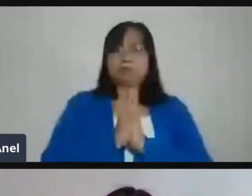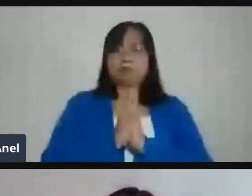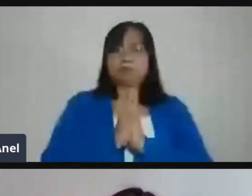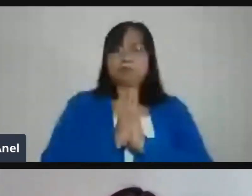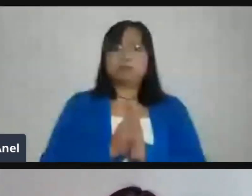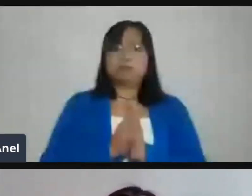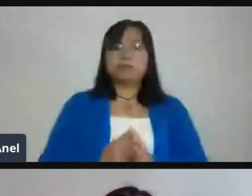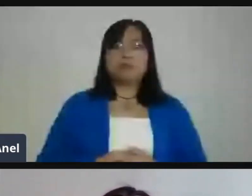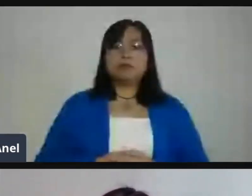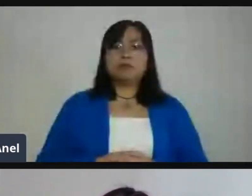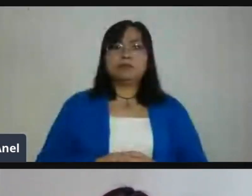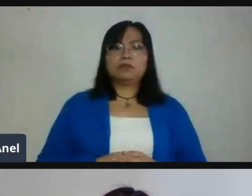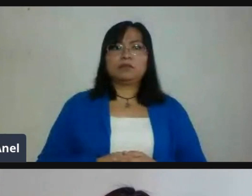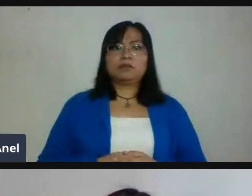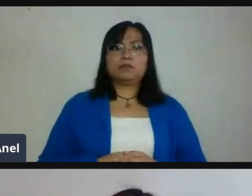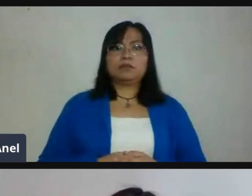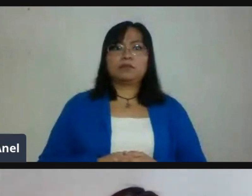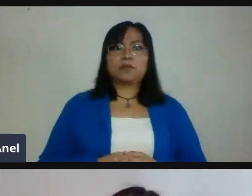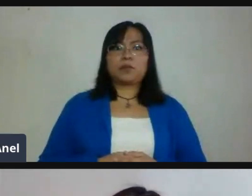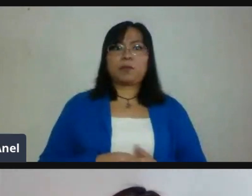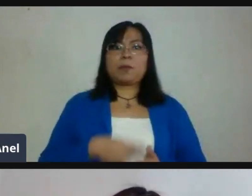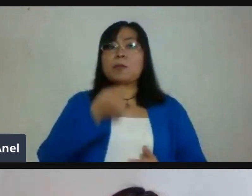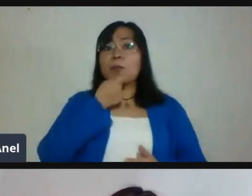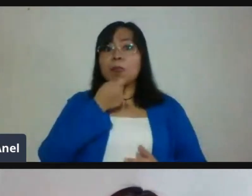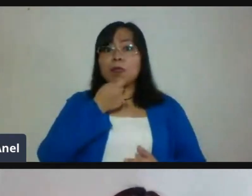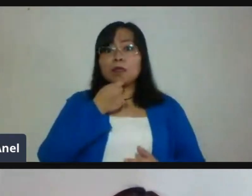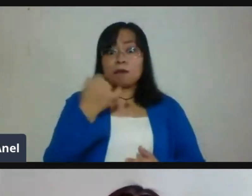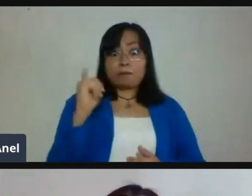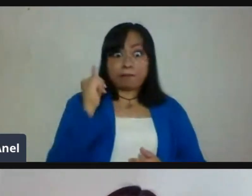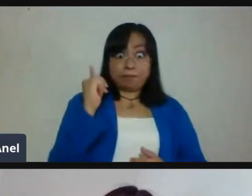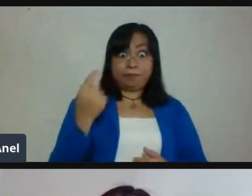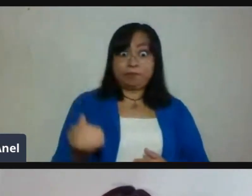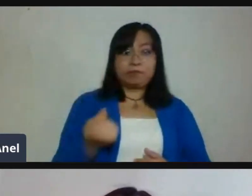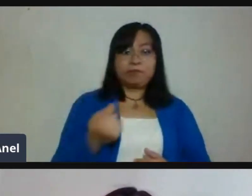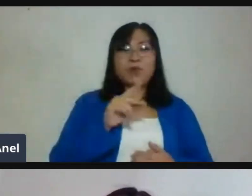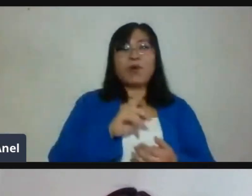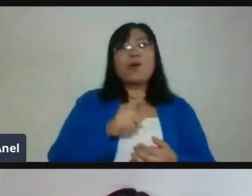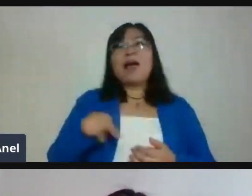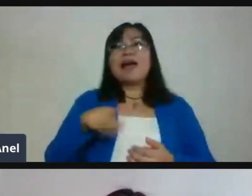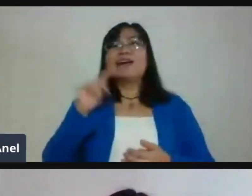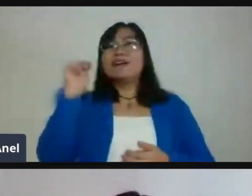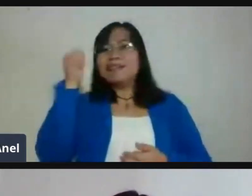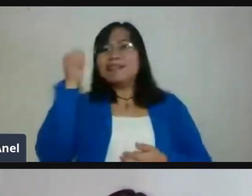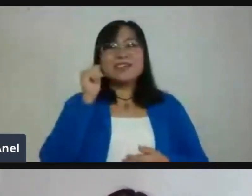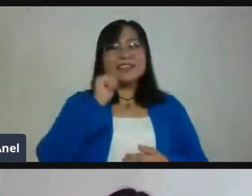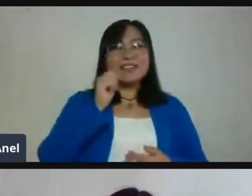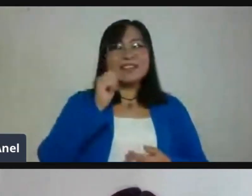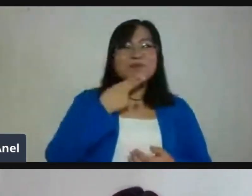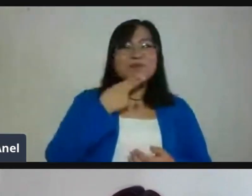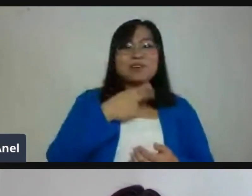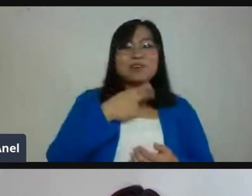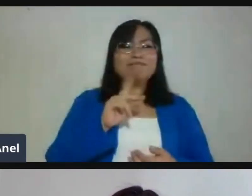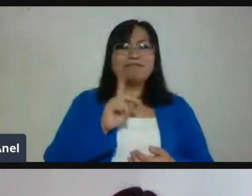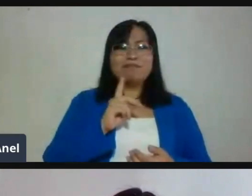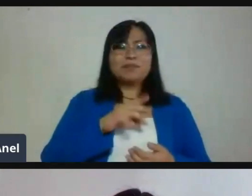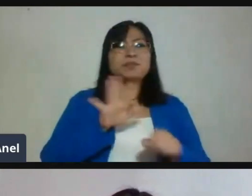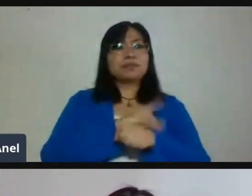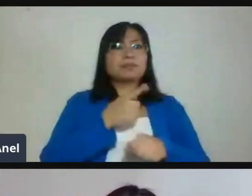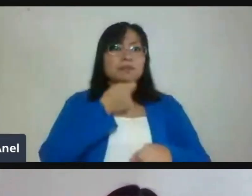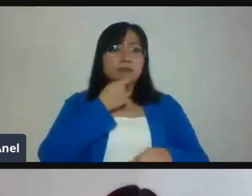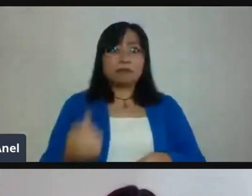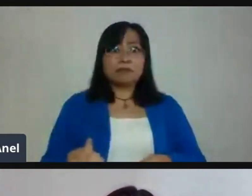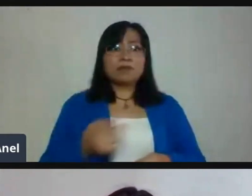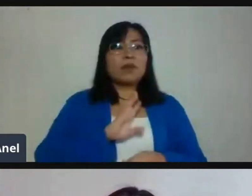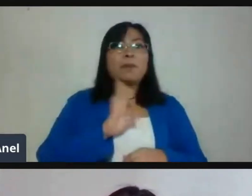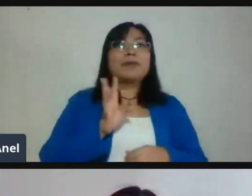digitales. Son alumnos que, en muchos casos, los más chiquitos no saben ni escribir su nombre. Entonces, el sitio es nada más para